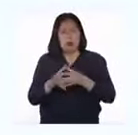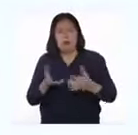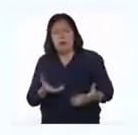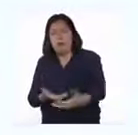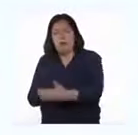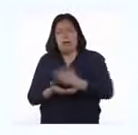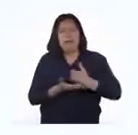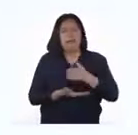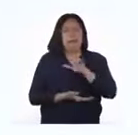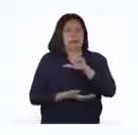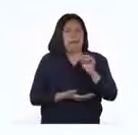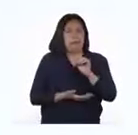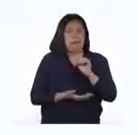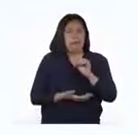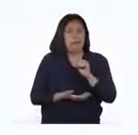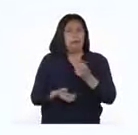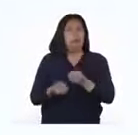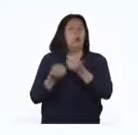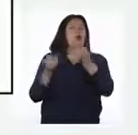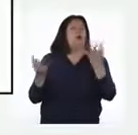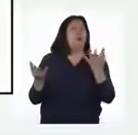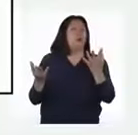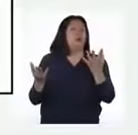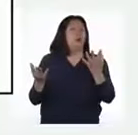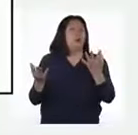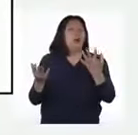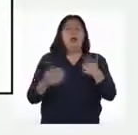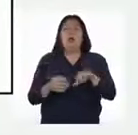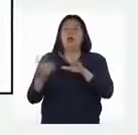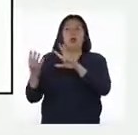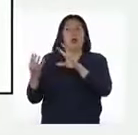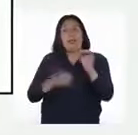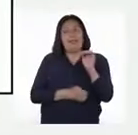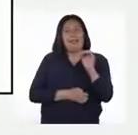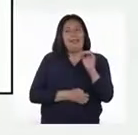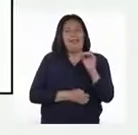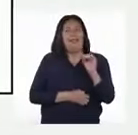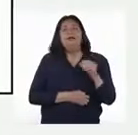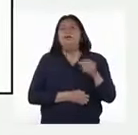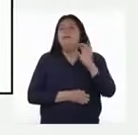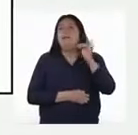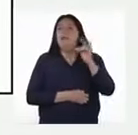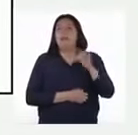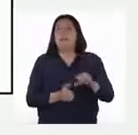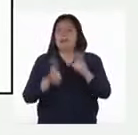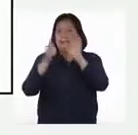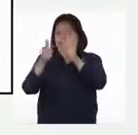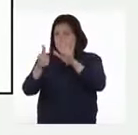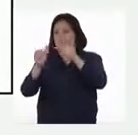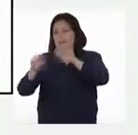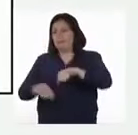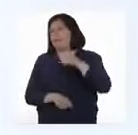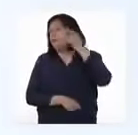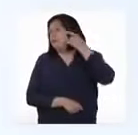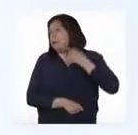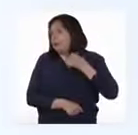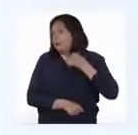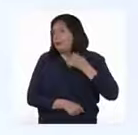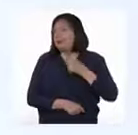grupo de 30 vicuñas, tendríamos... 90 vicuñas, de las cuales seis estarían etiquetadas.